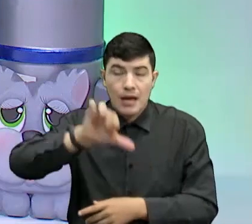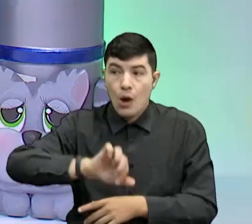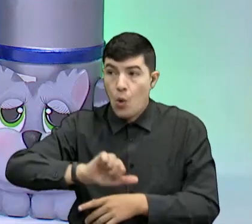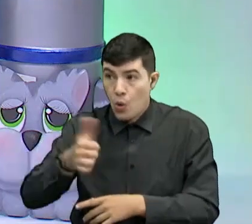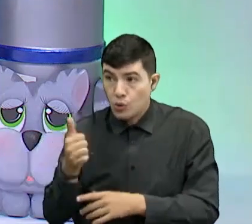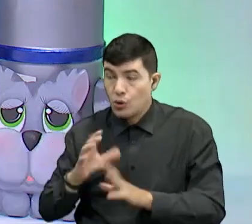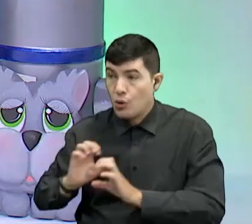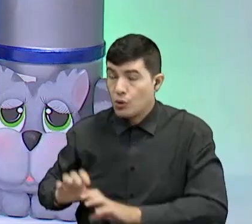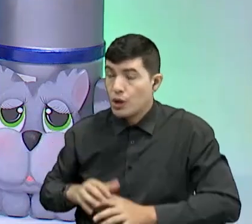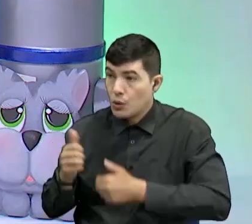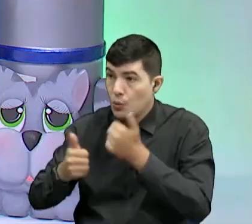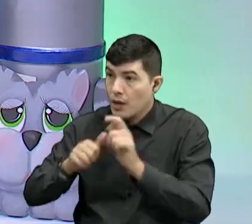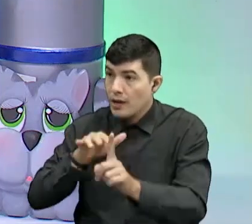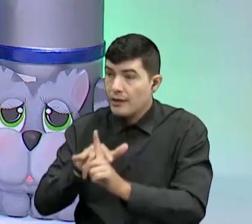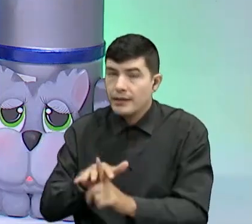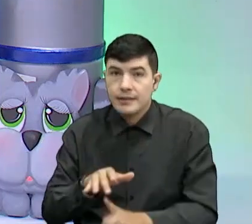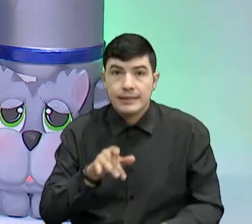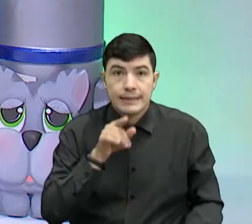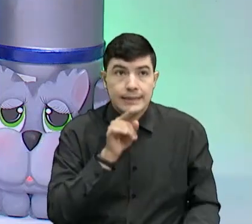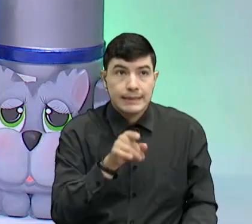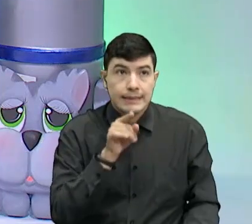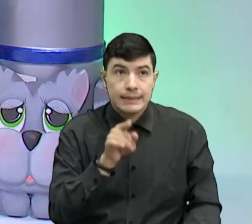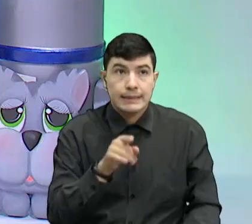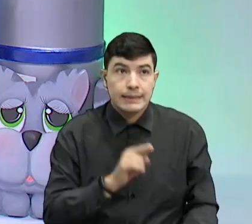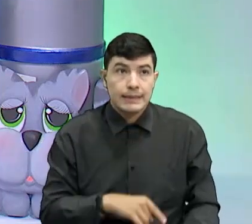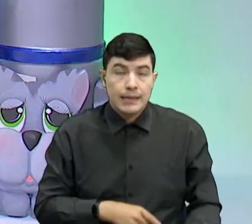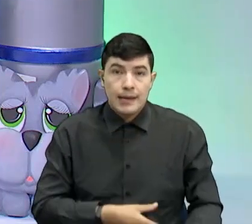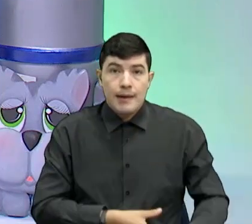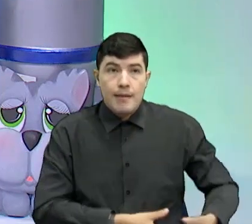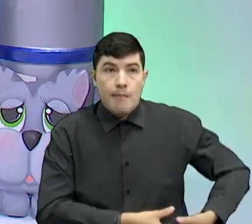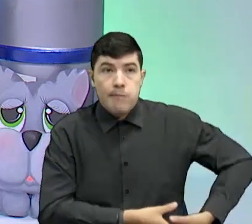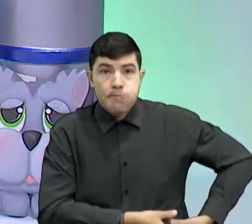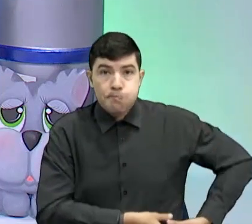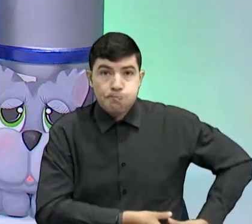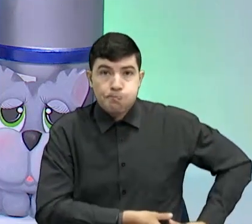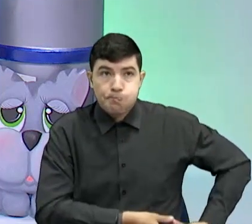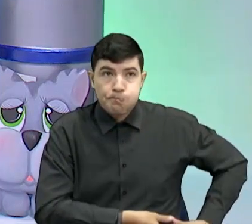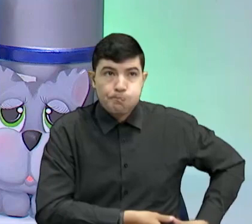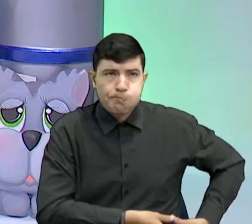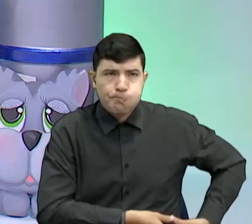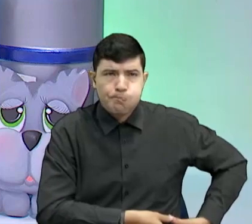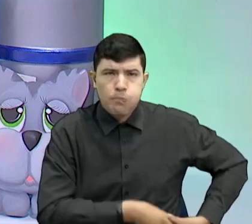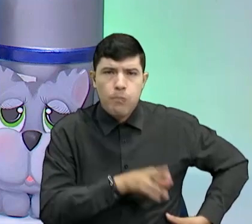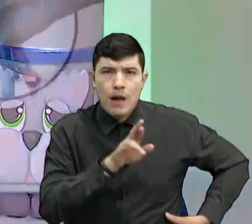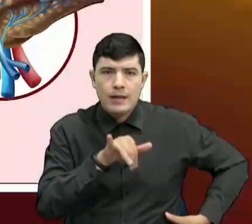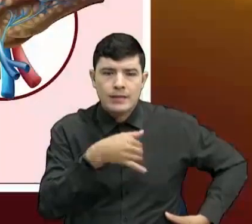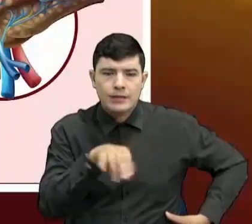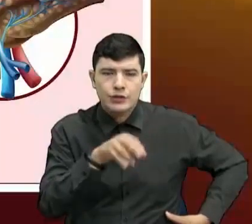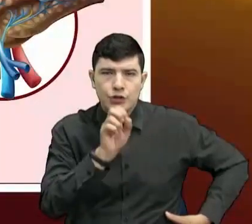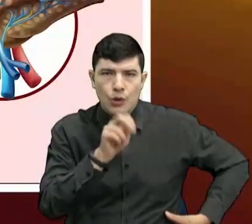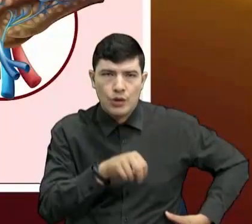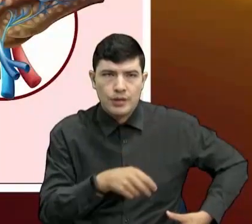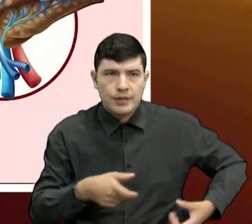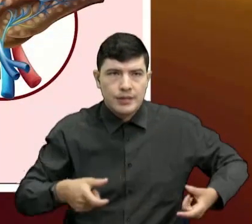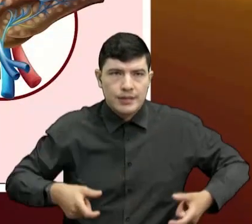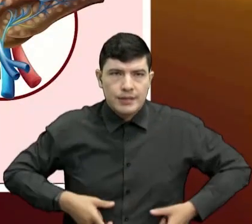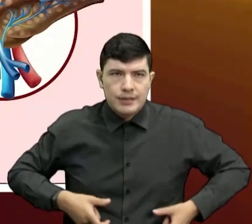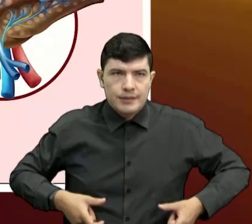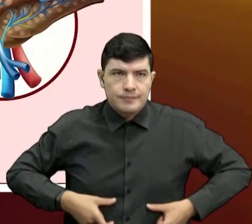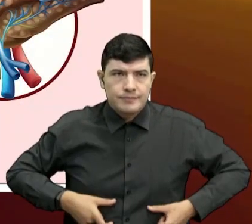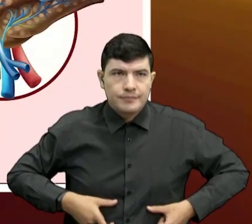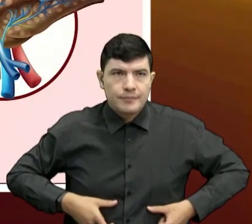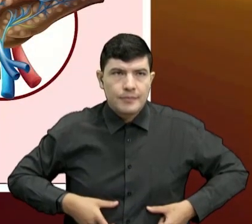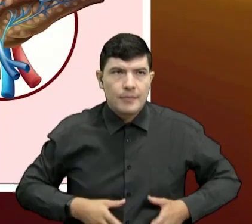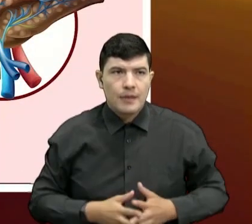allí que se afectan. Sí, este efecto del alcohol. Fíjate que este es el riñón. Ajá, tenemos un el riñón